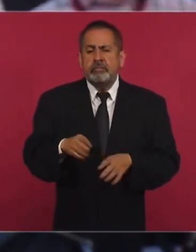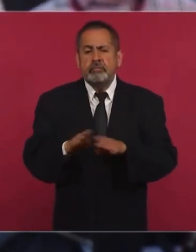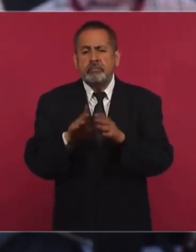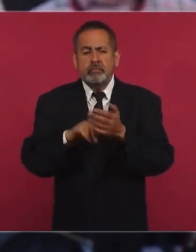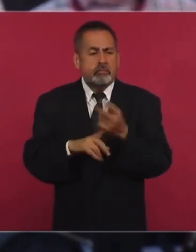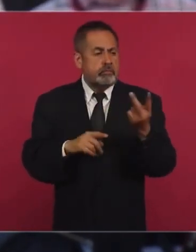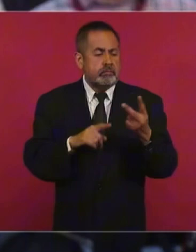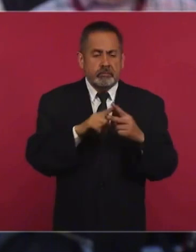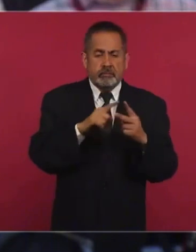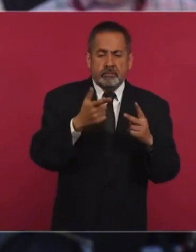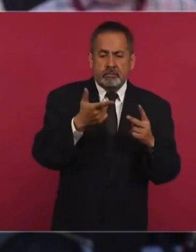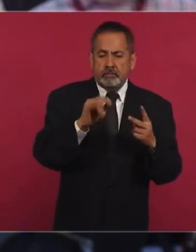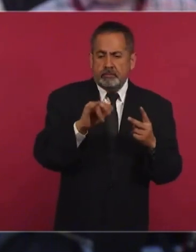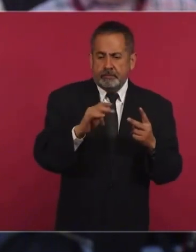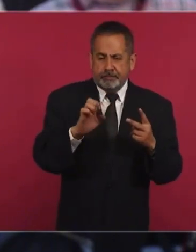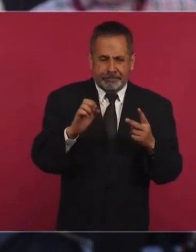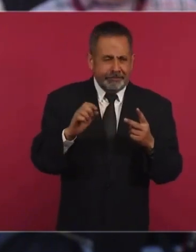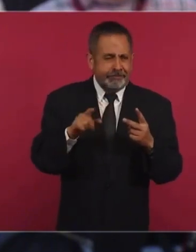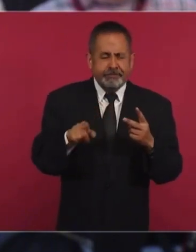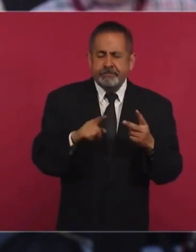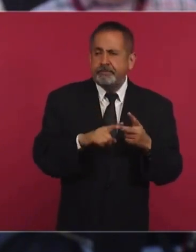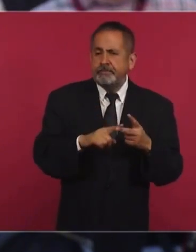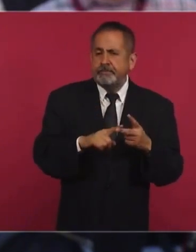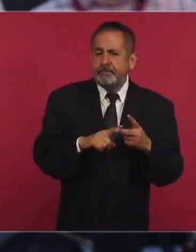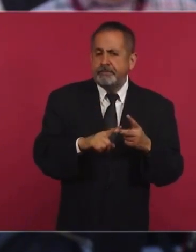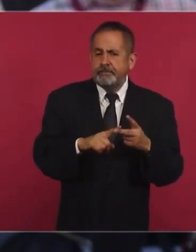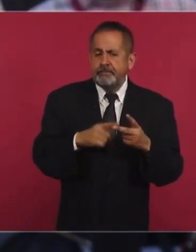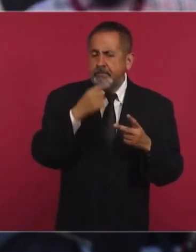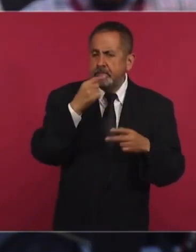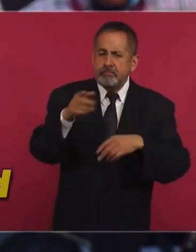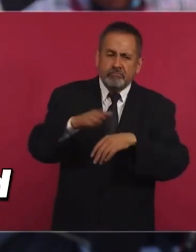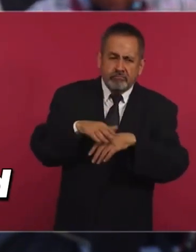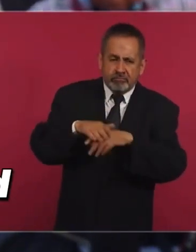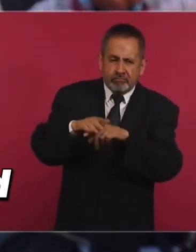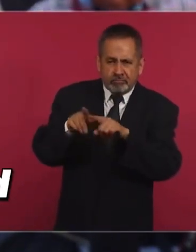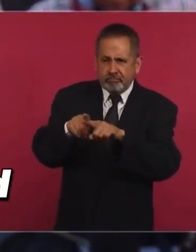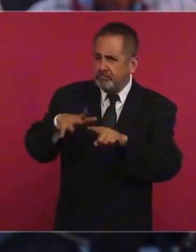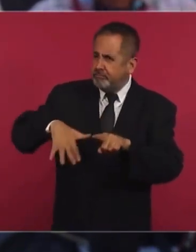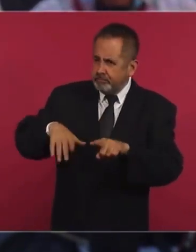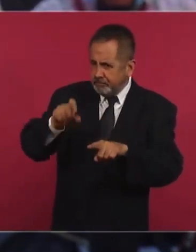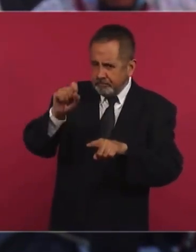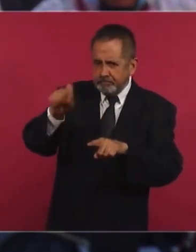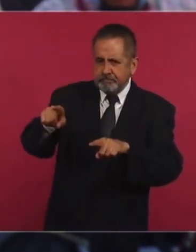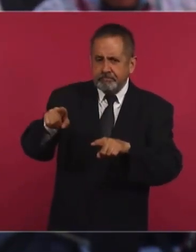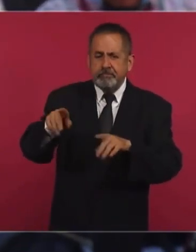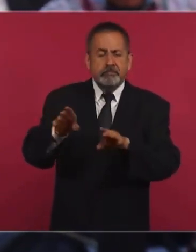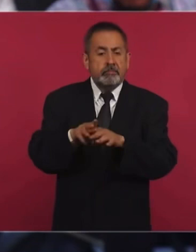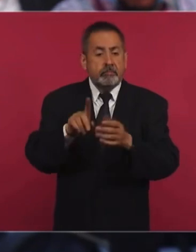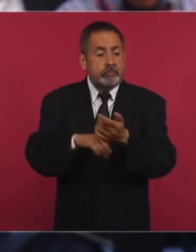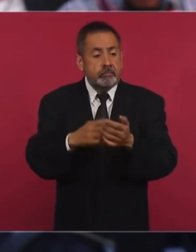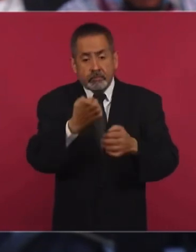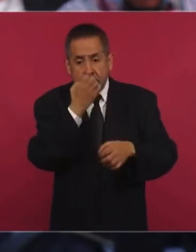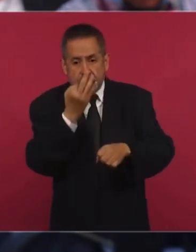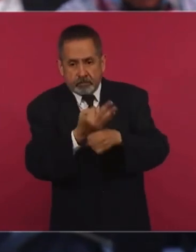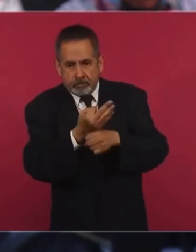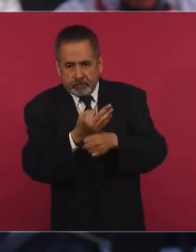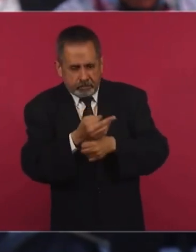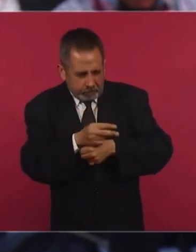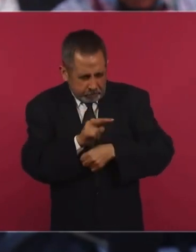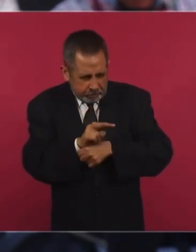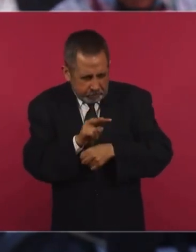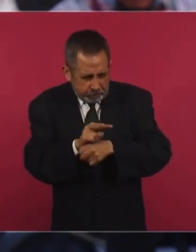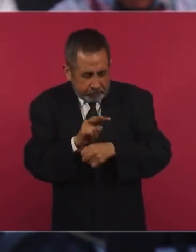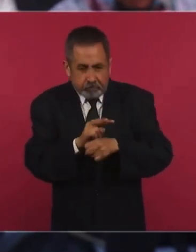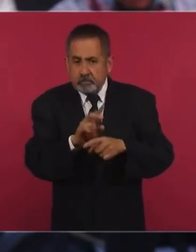integrantes del GIE como la unidad, que es un poco lo que usted acaba de mencionar, que es a los estudiantes los estaban monitoreando desde el